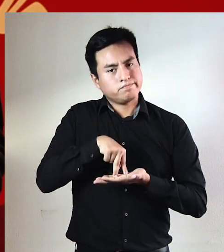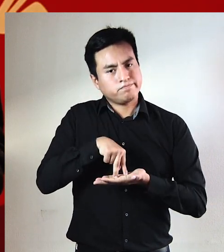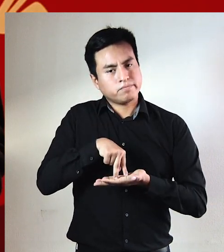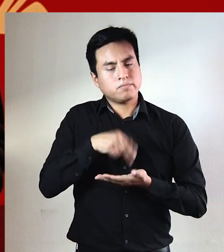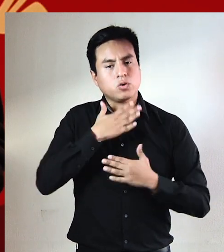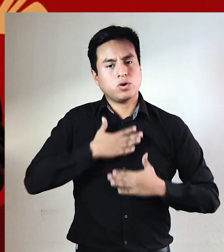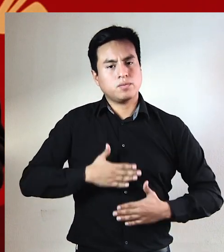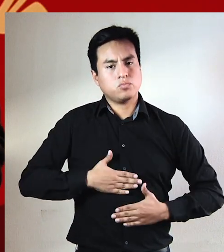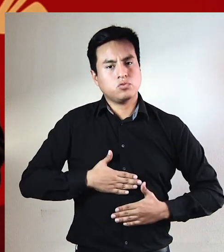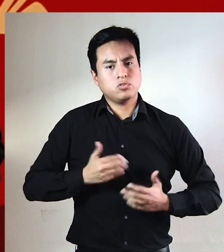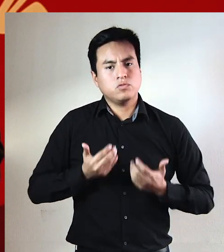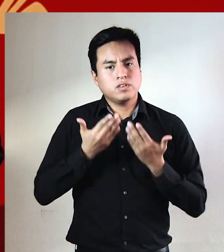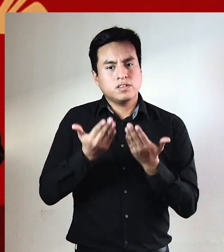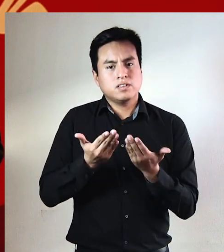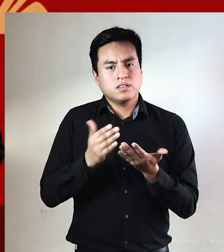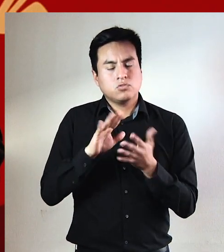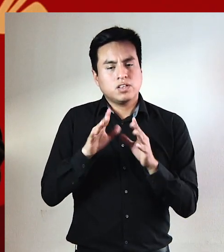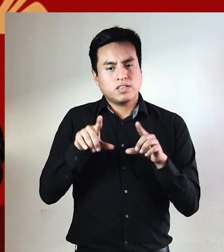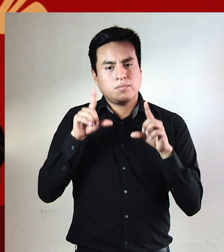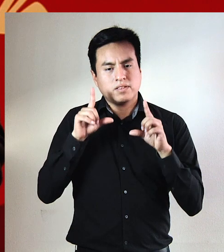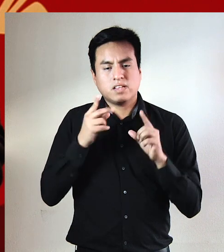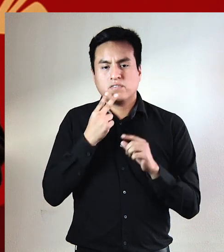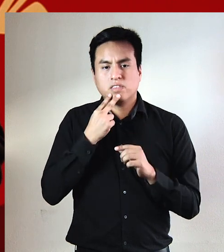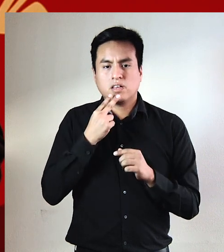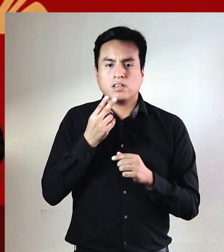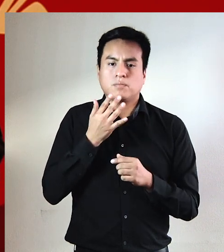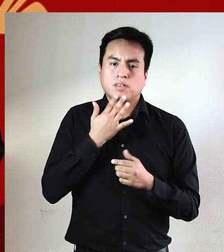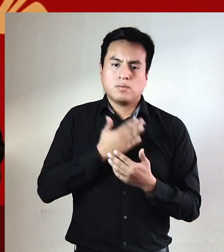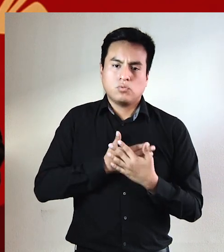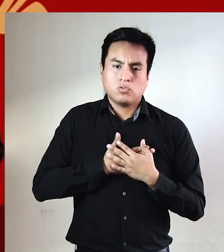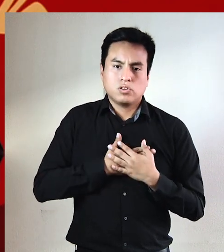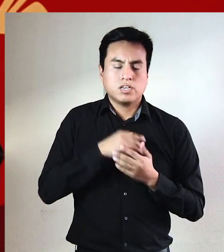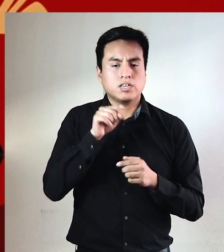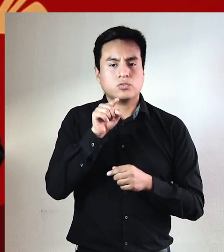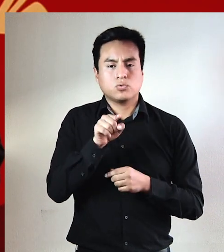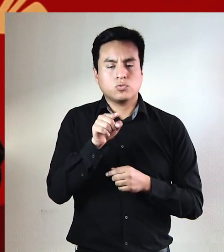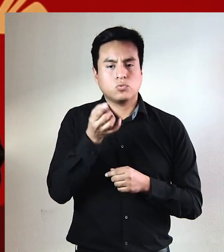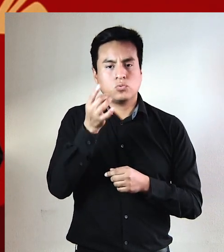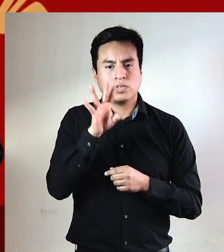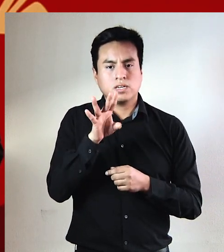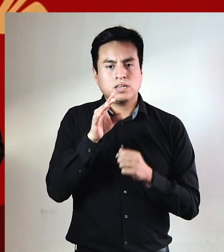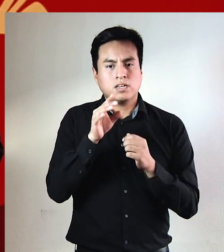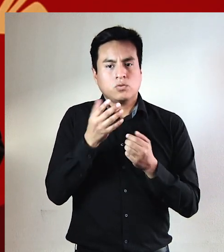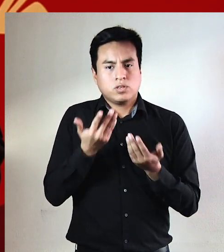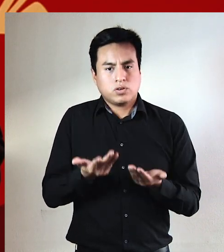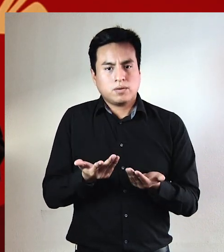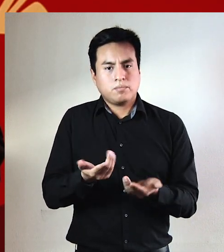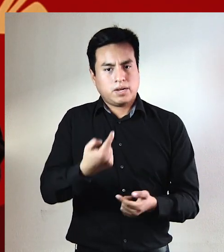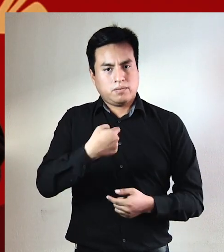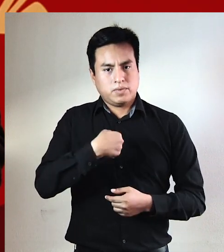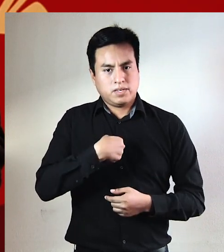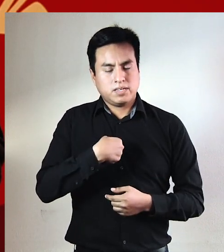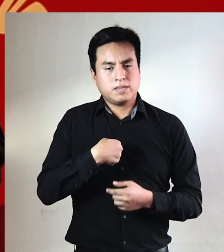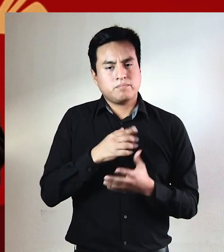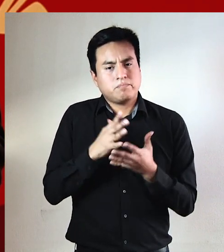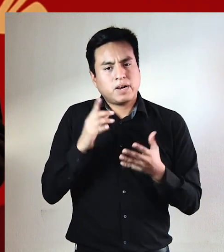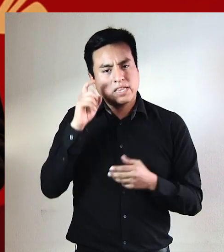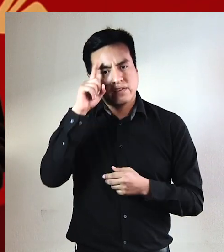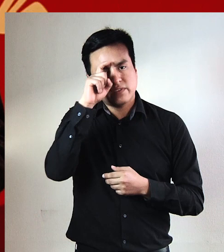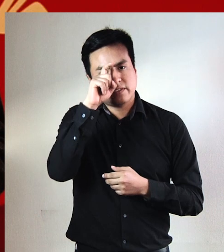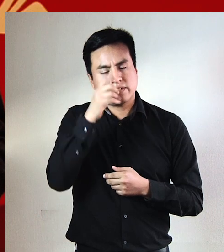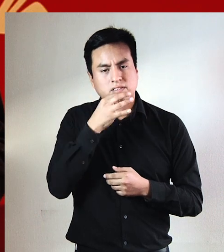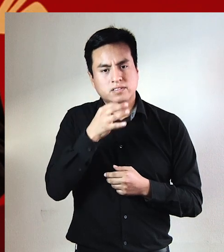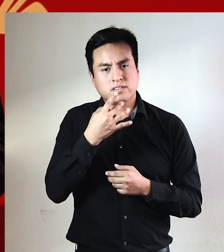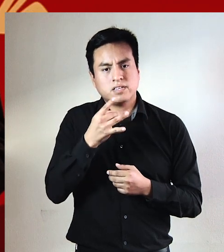pie con mi cuerpo que se ofrece a todas las apariencias de la vida y del amor y tú, la única que cuenta ahora para mí, más